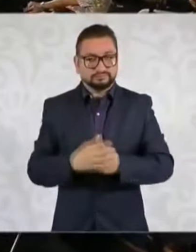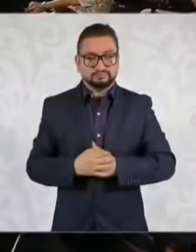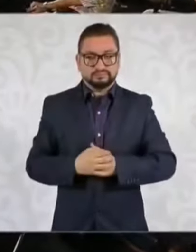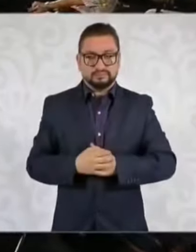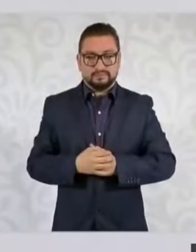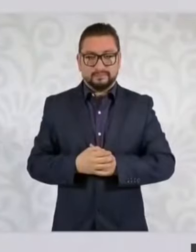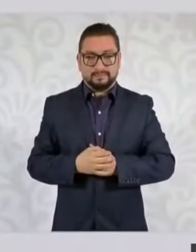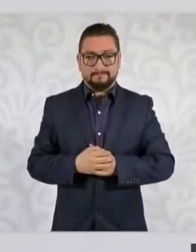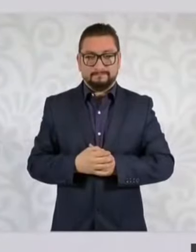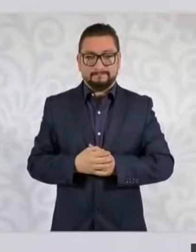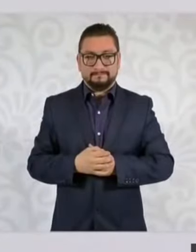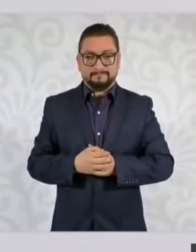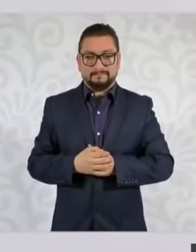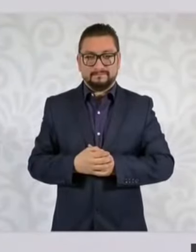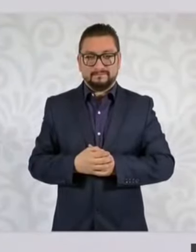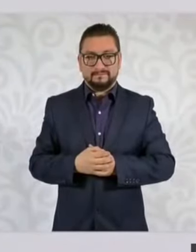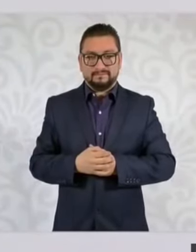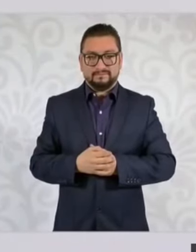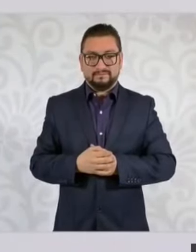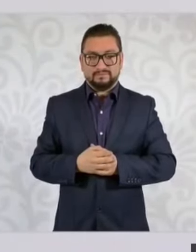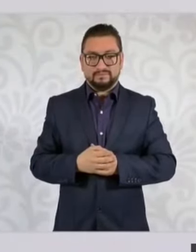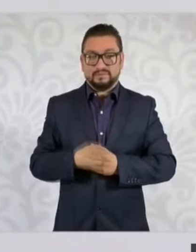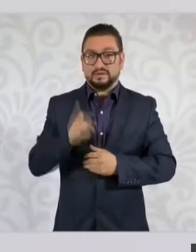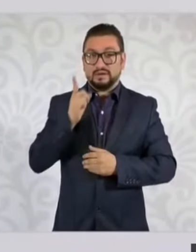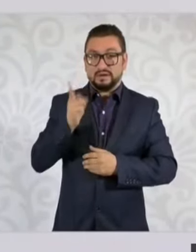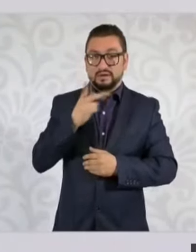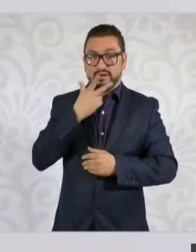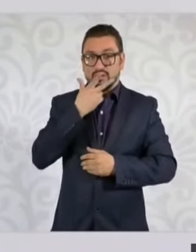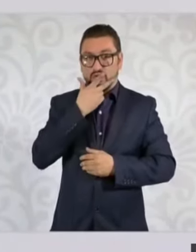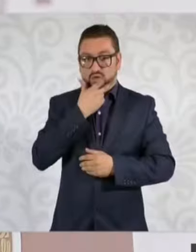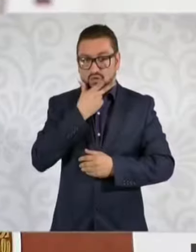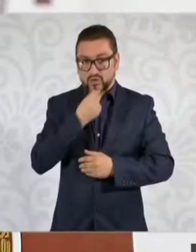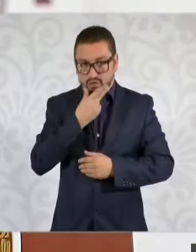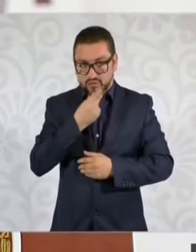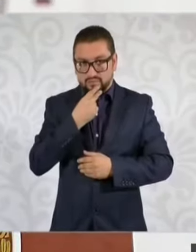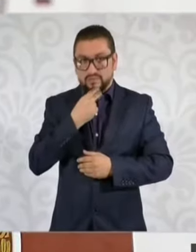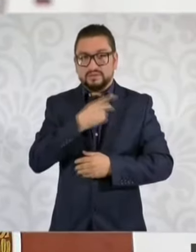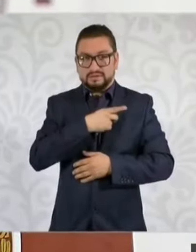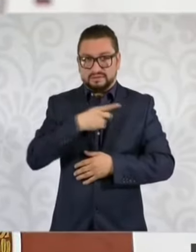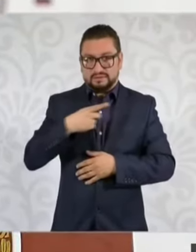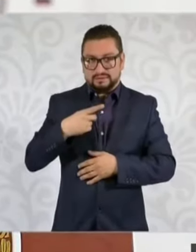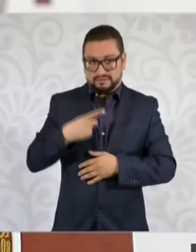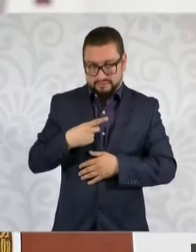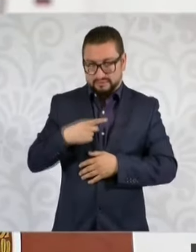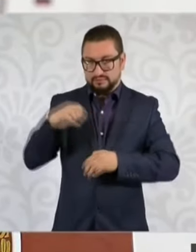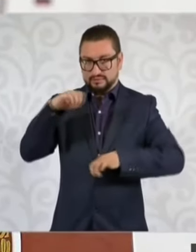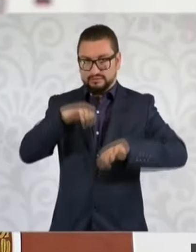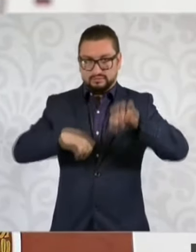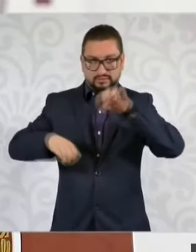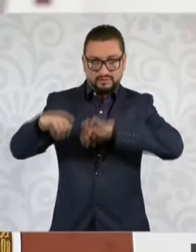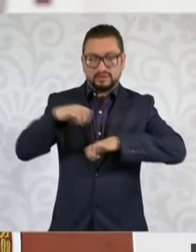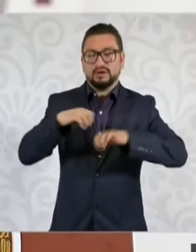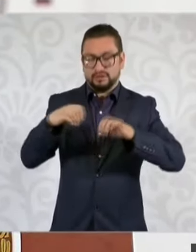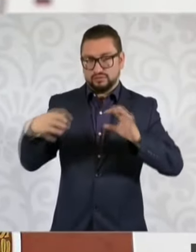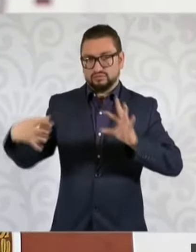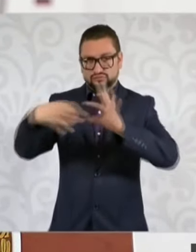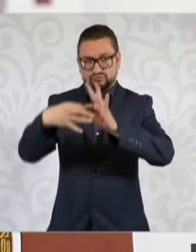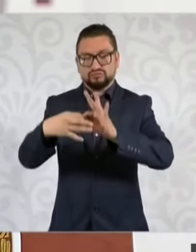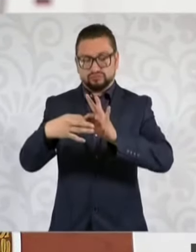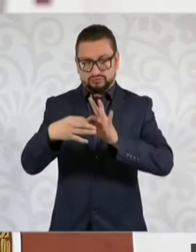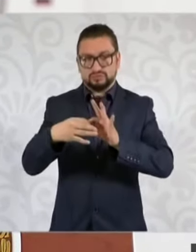A ver, el canciller se puede y debe reunirse con los embajadores, con excepción de